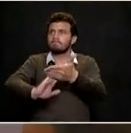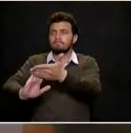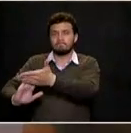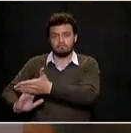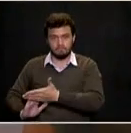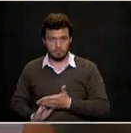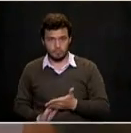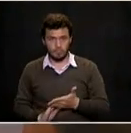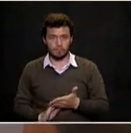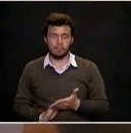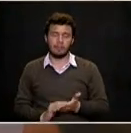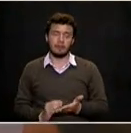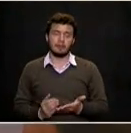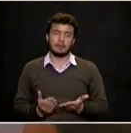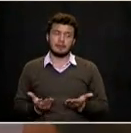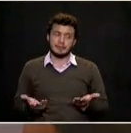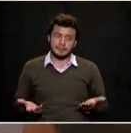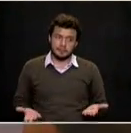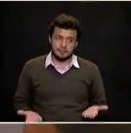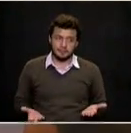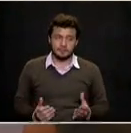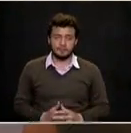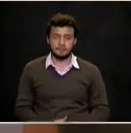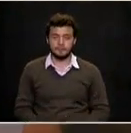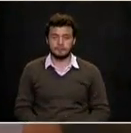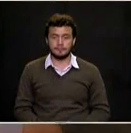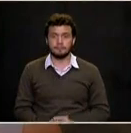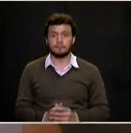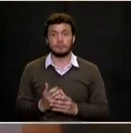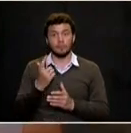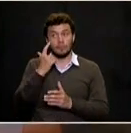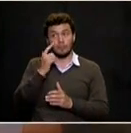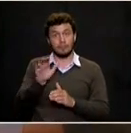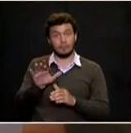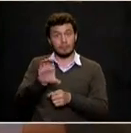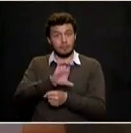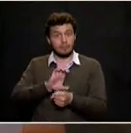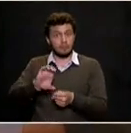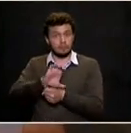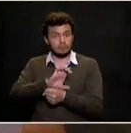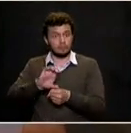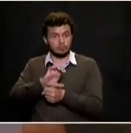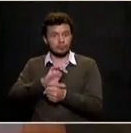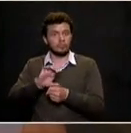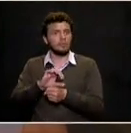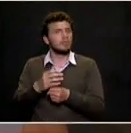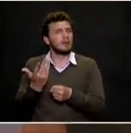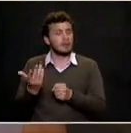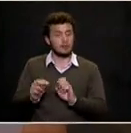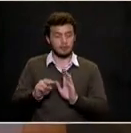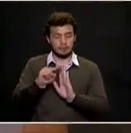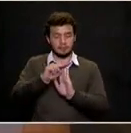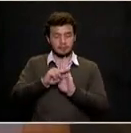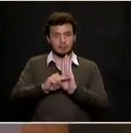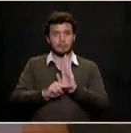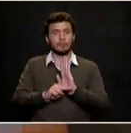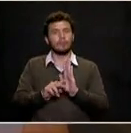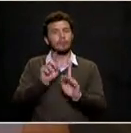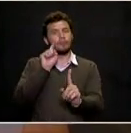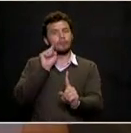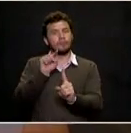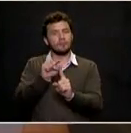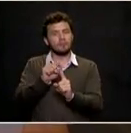dándole a la ciudad la oportunidad de tener políticas preventivas